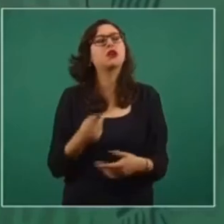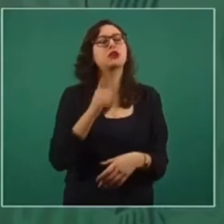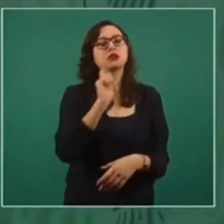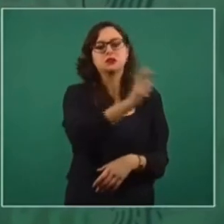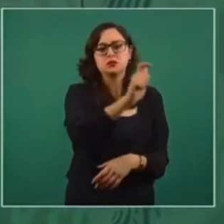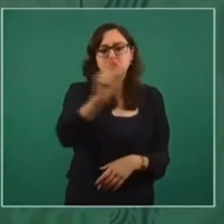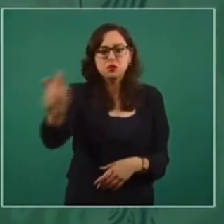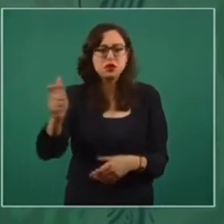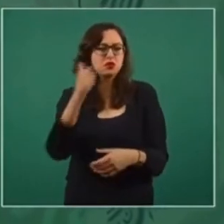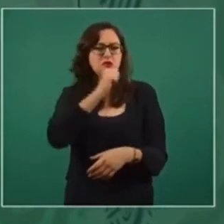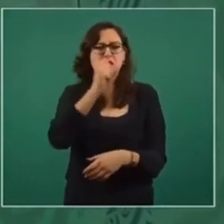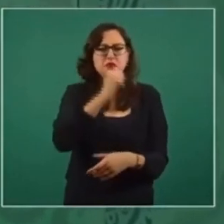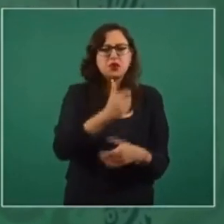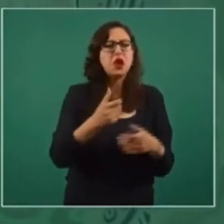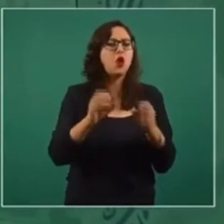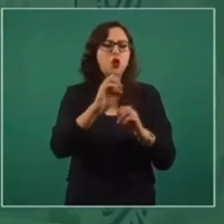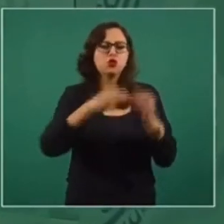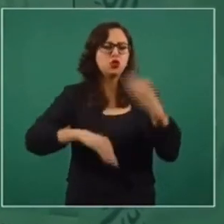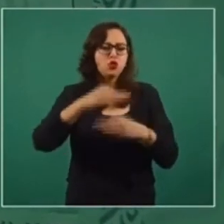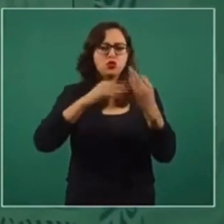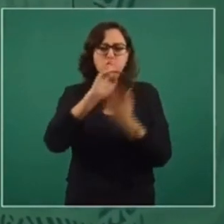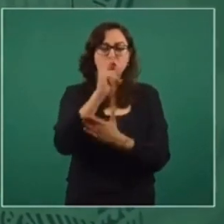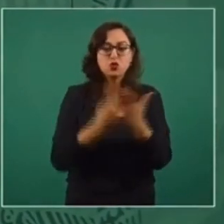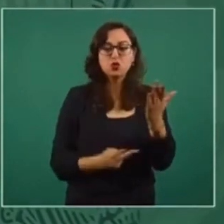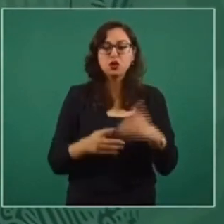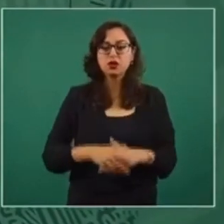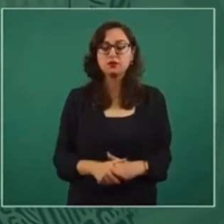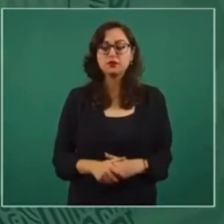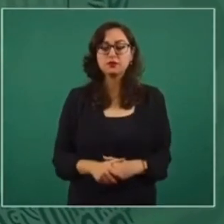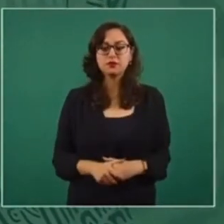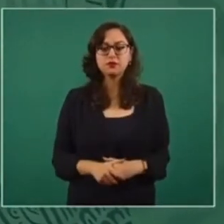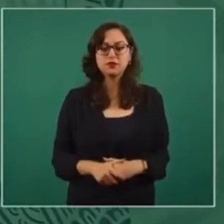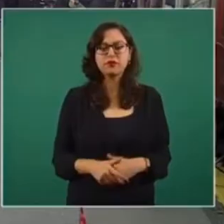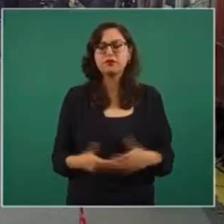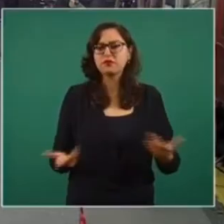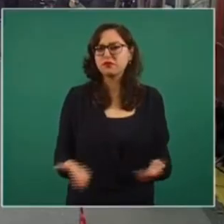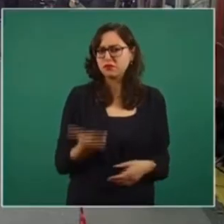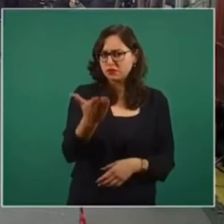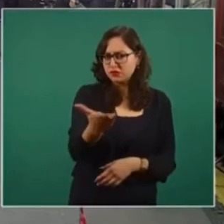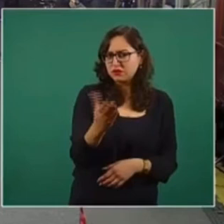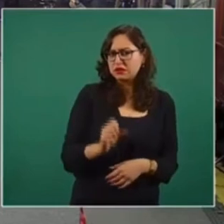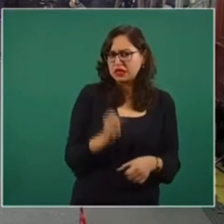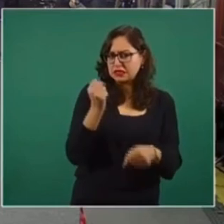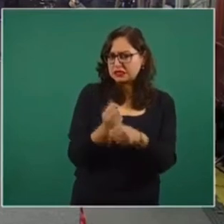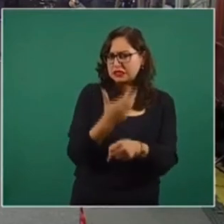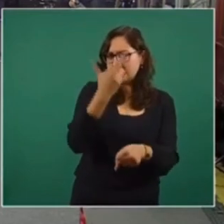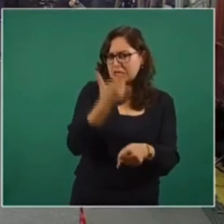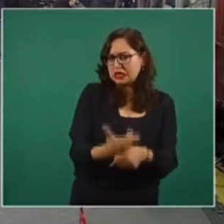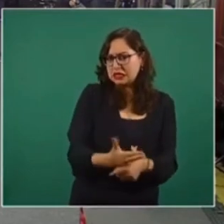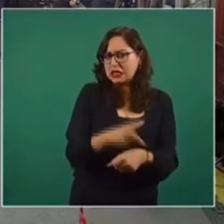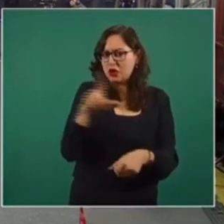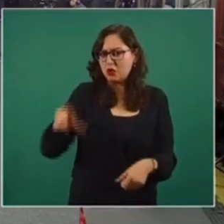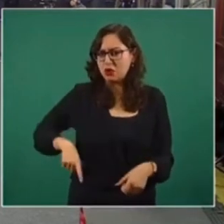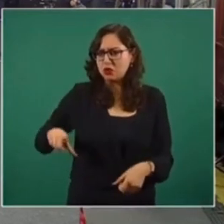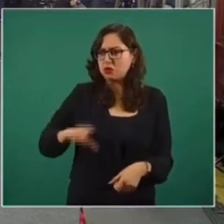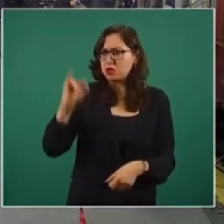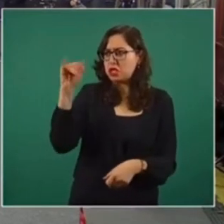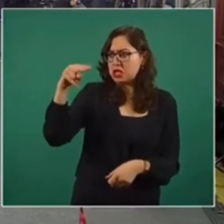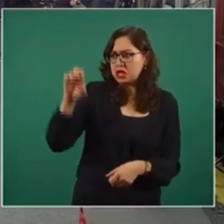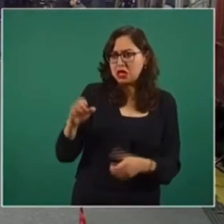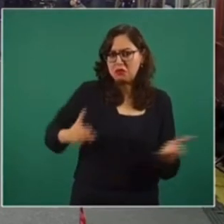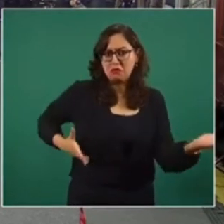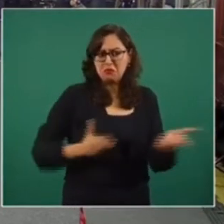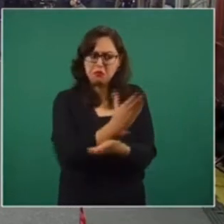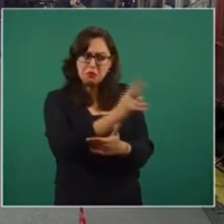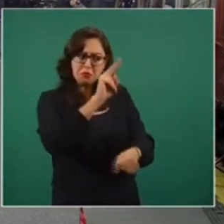derecho que tienen de recibirlo. ¿Estaría dispuesta la Secretaría y el gobierno a que hubiera una supervisión por parte del INE? Mire, nosotros